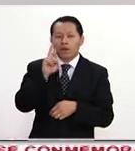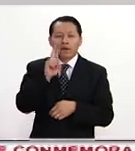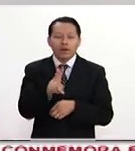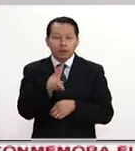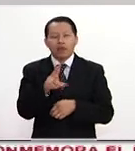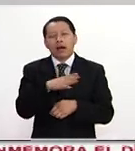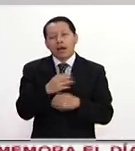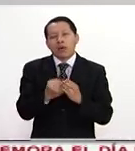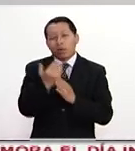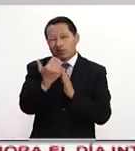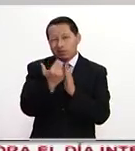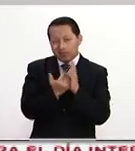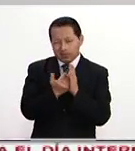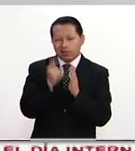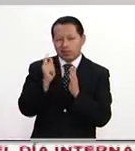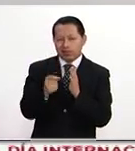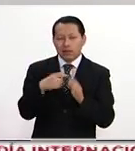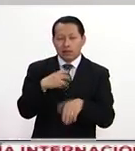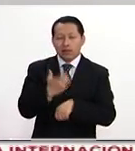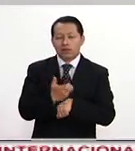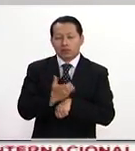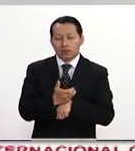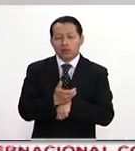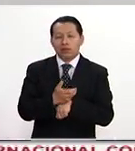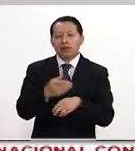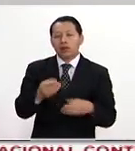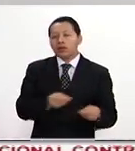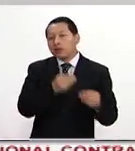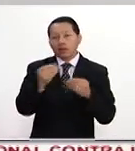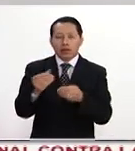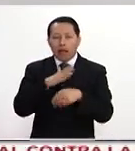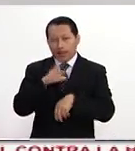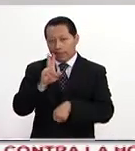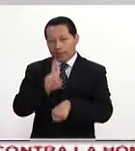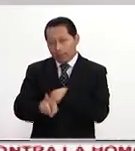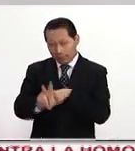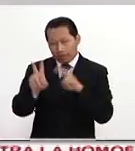tema de agenda, Estados Unidos llevó el tema de Venezuela